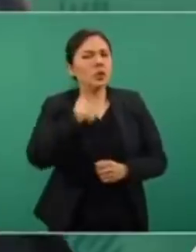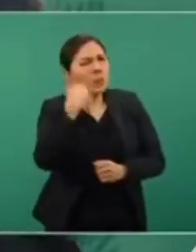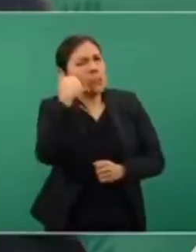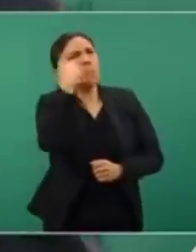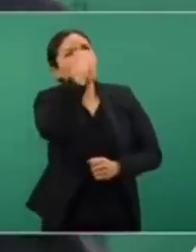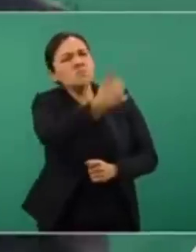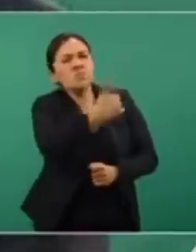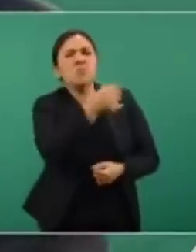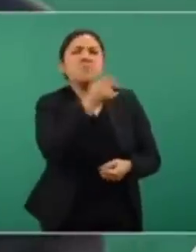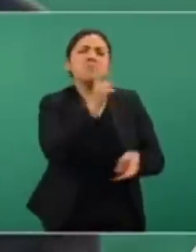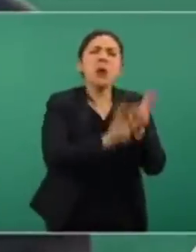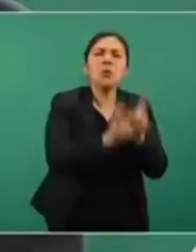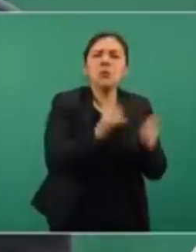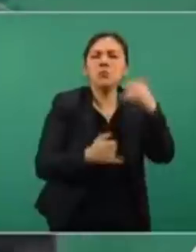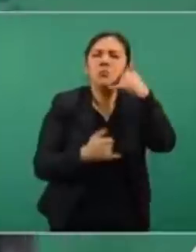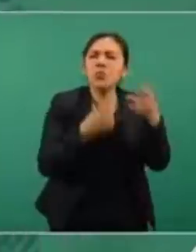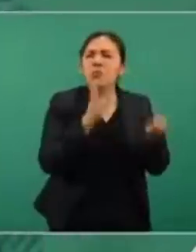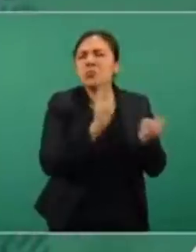teléfono